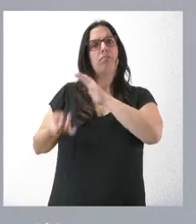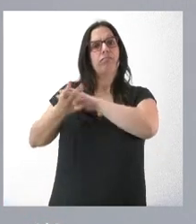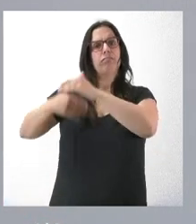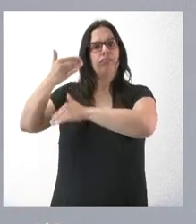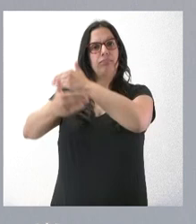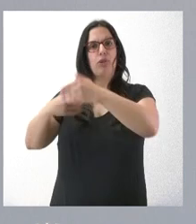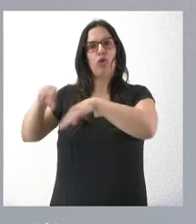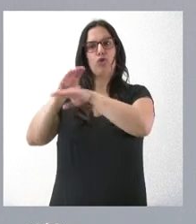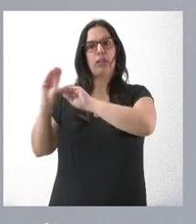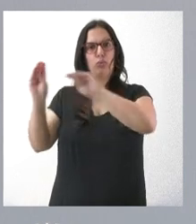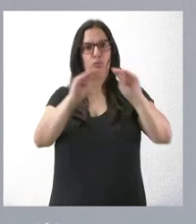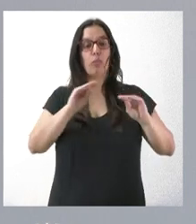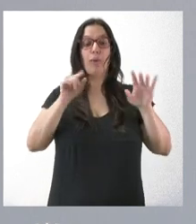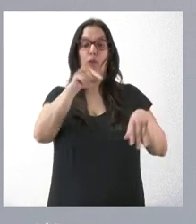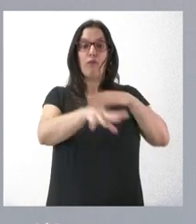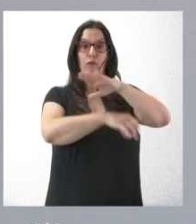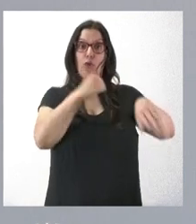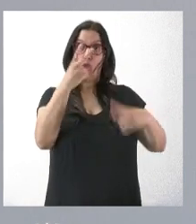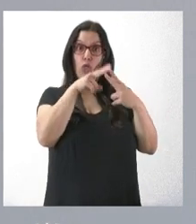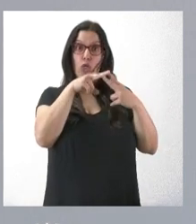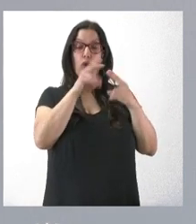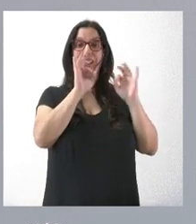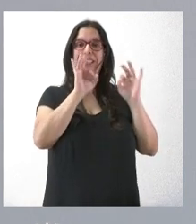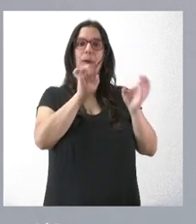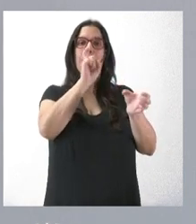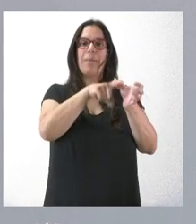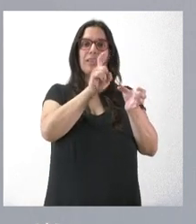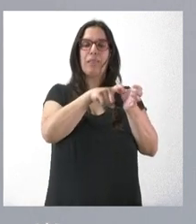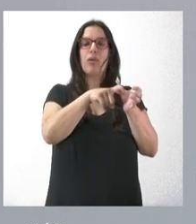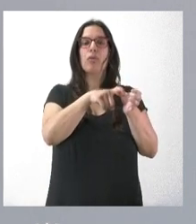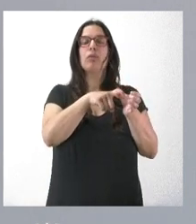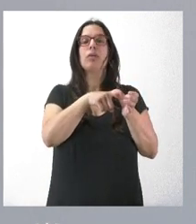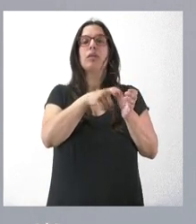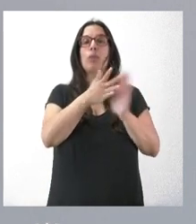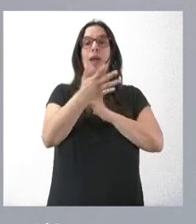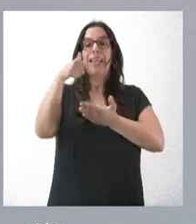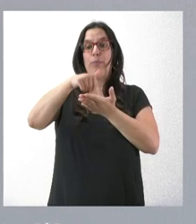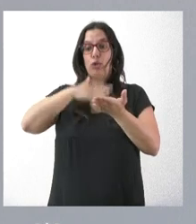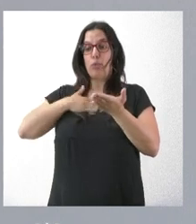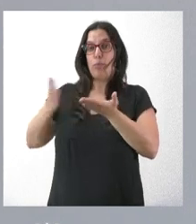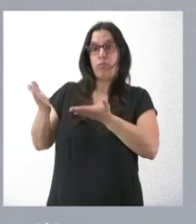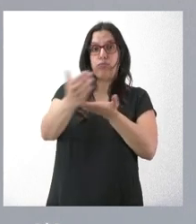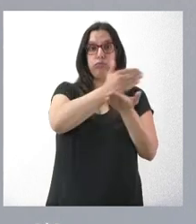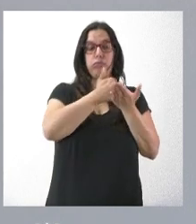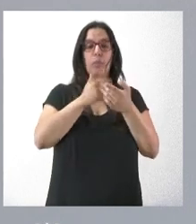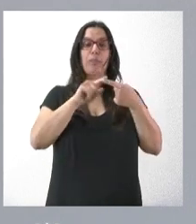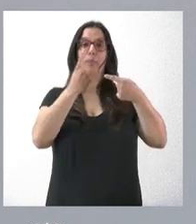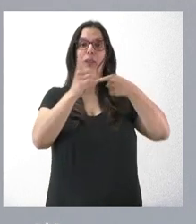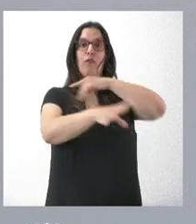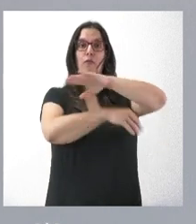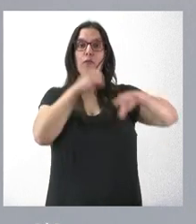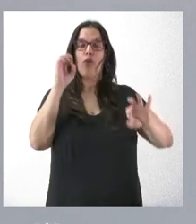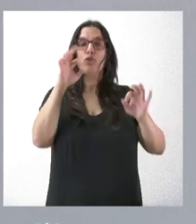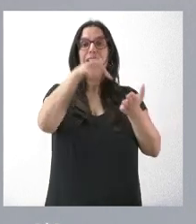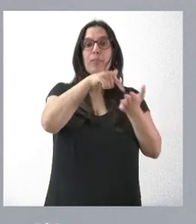las consejerías. Estos dos fondos son la participación de los impuestos de la comunidad autónoma. Por un lado, un fondo de los